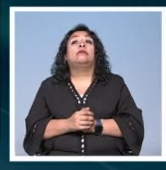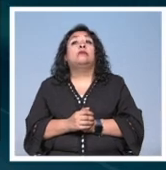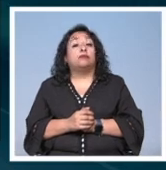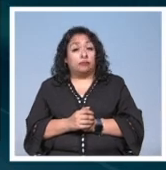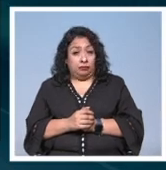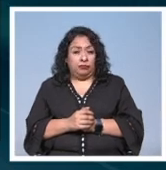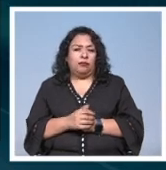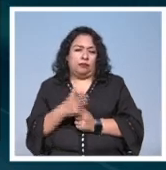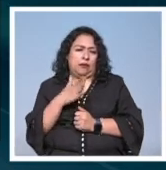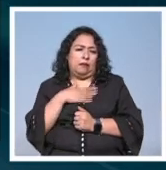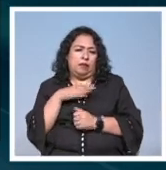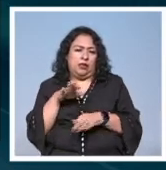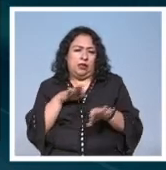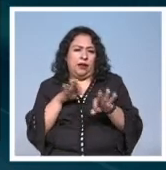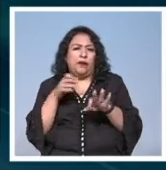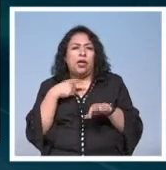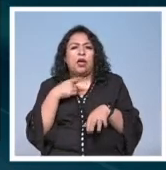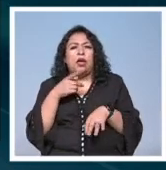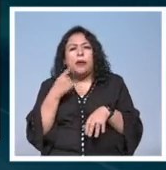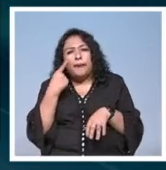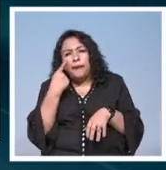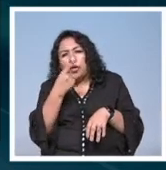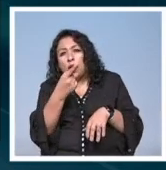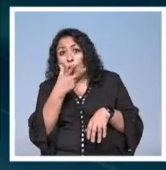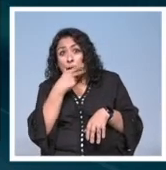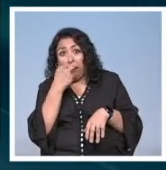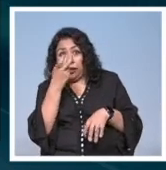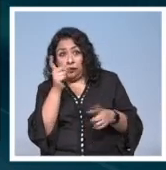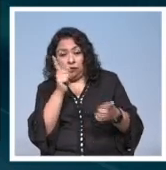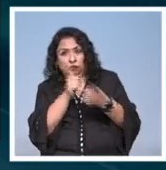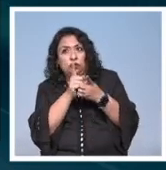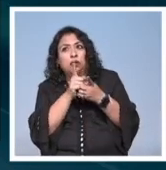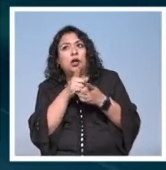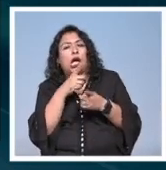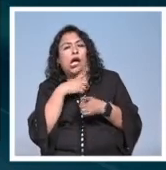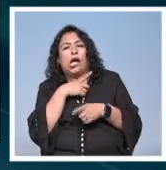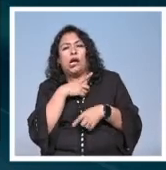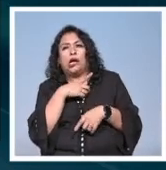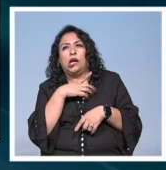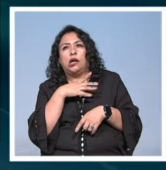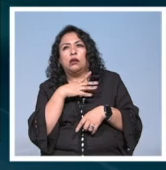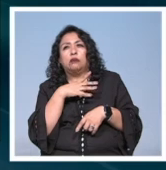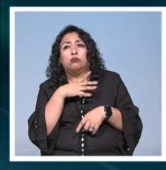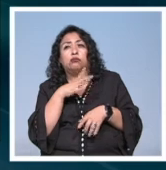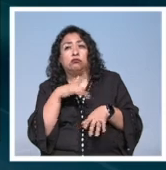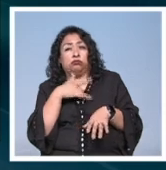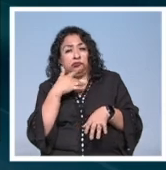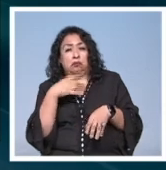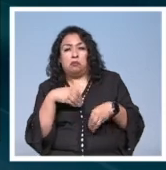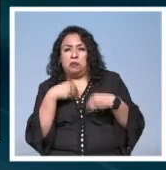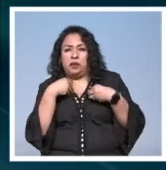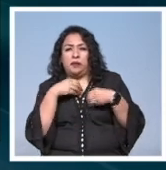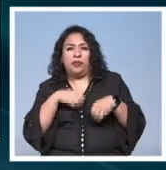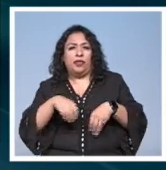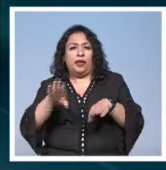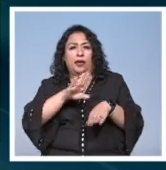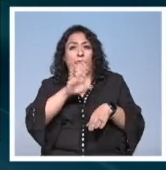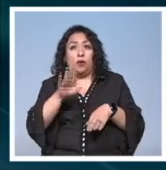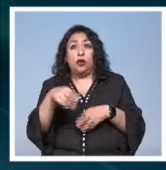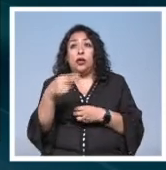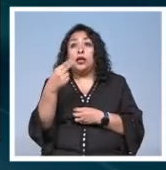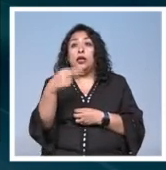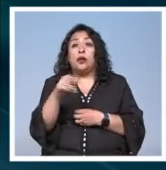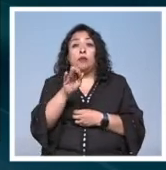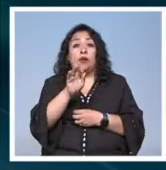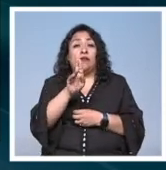En mi profesión, cuando me tropiezo con un hombre como ese, tengo una divisa, vive y deja morir. Su nombre,